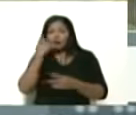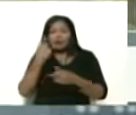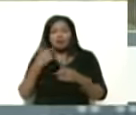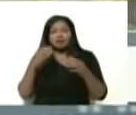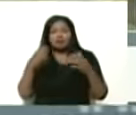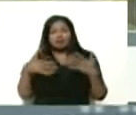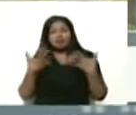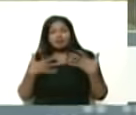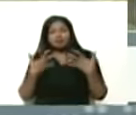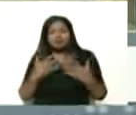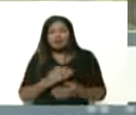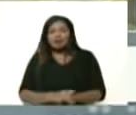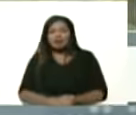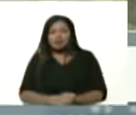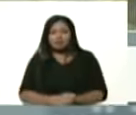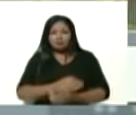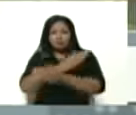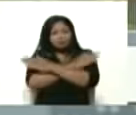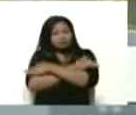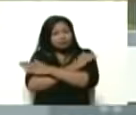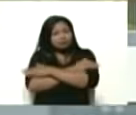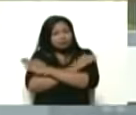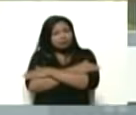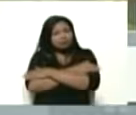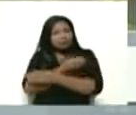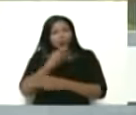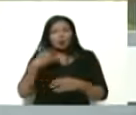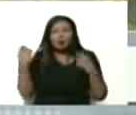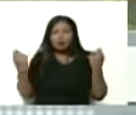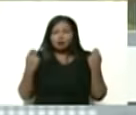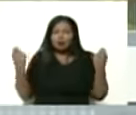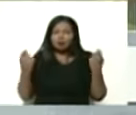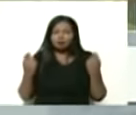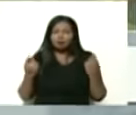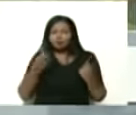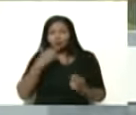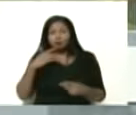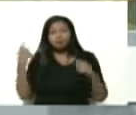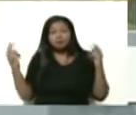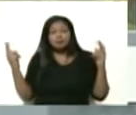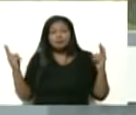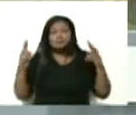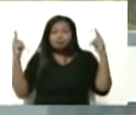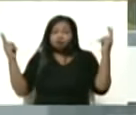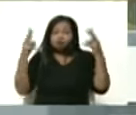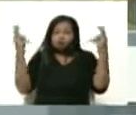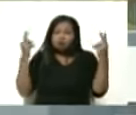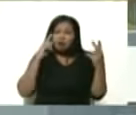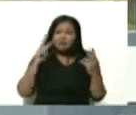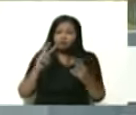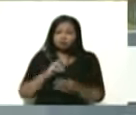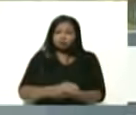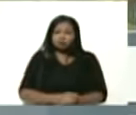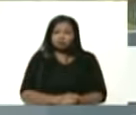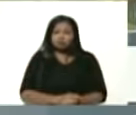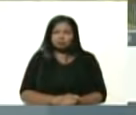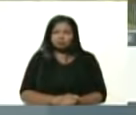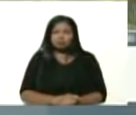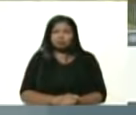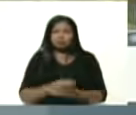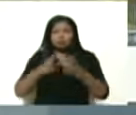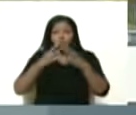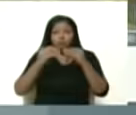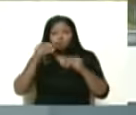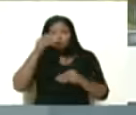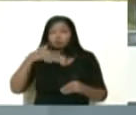felicitaciones Héctor Rodríguez por la buena jornada y la buena victoria en buena liga y bueno a todo el pueblo